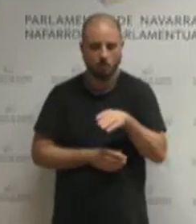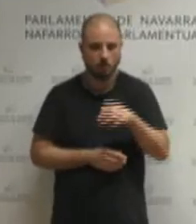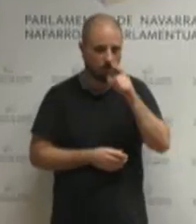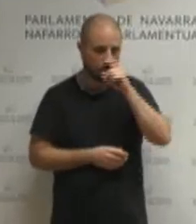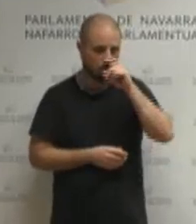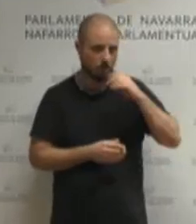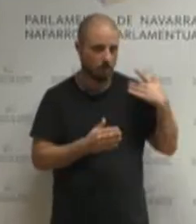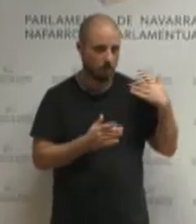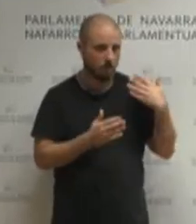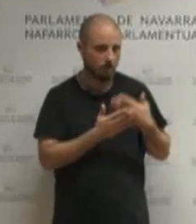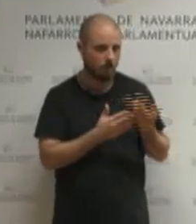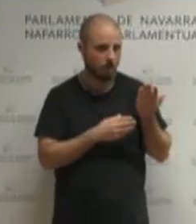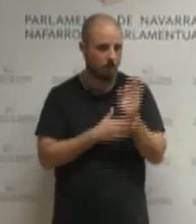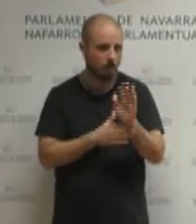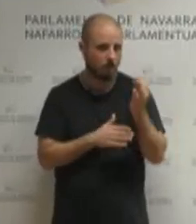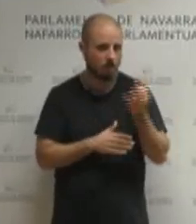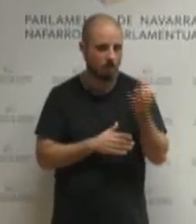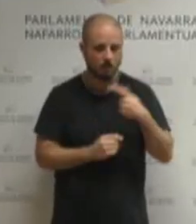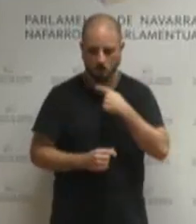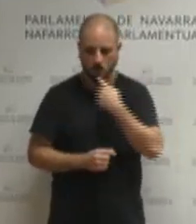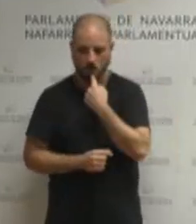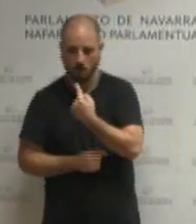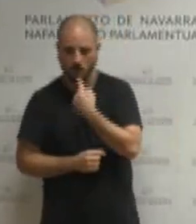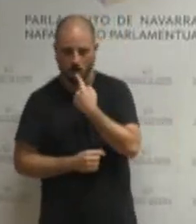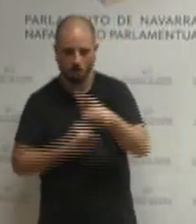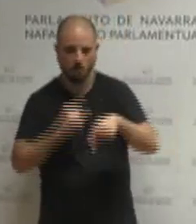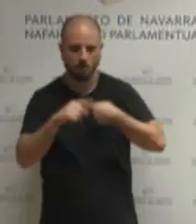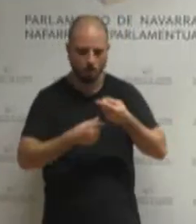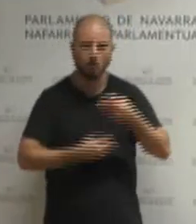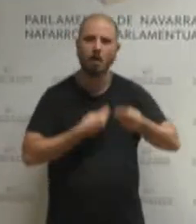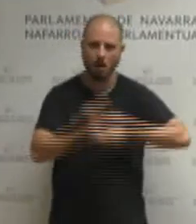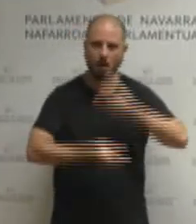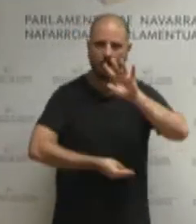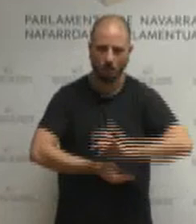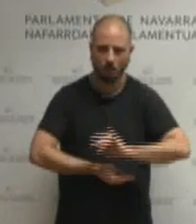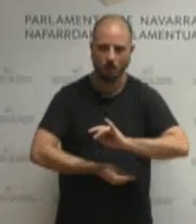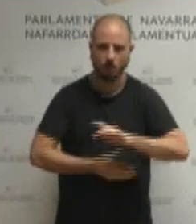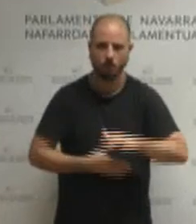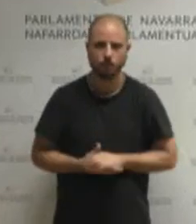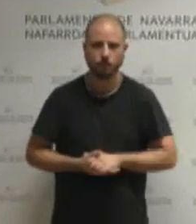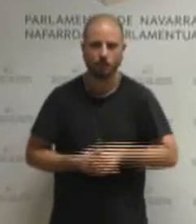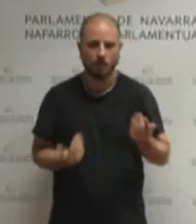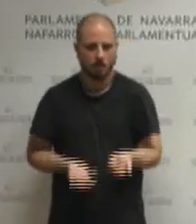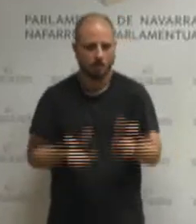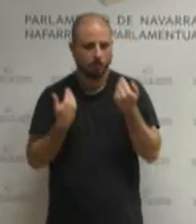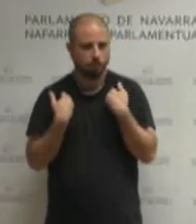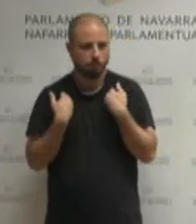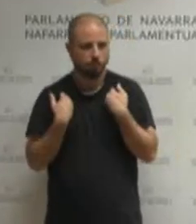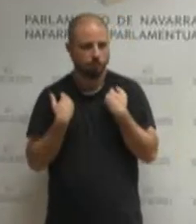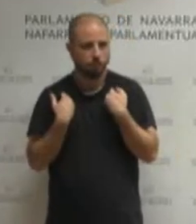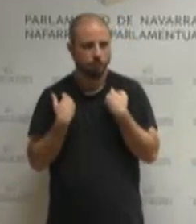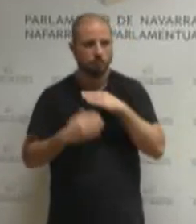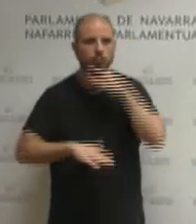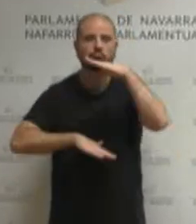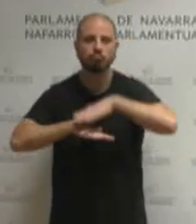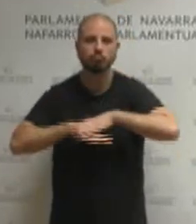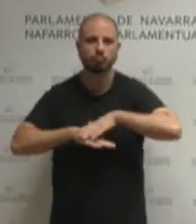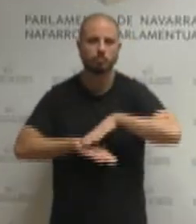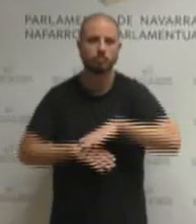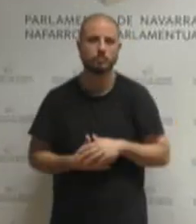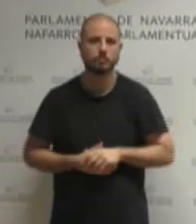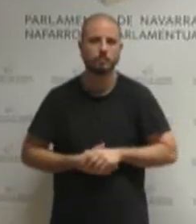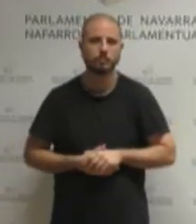eltzen diola eta kordio horiek egiteko gai garela eta baita bizik edetzaren arloan ere